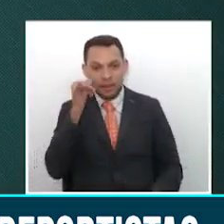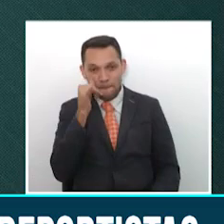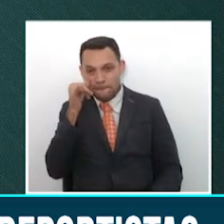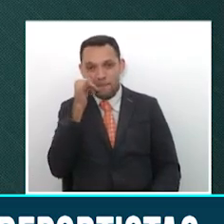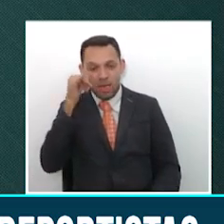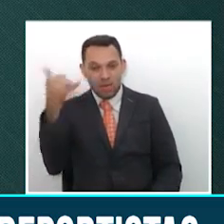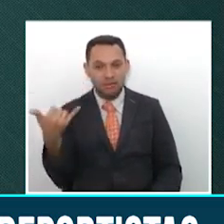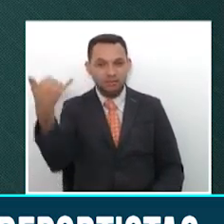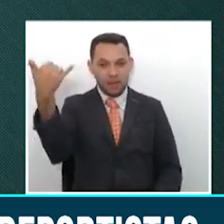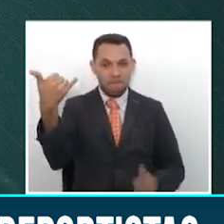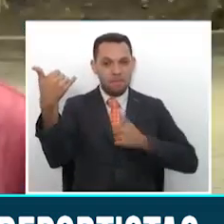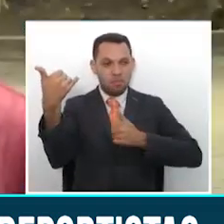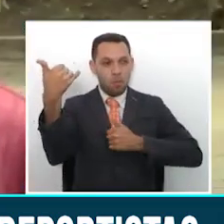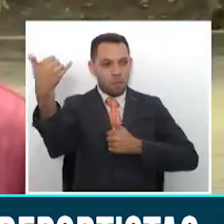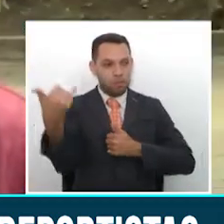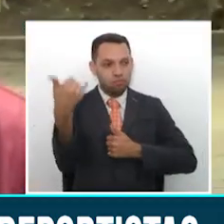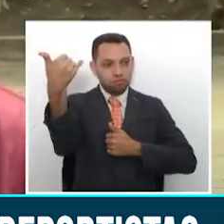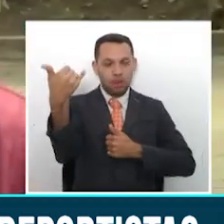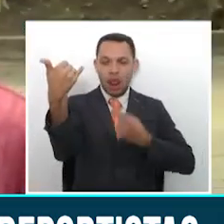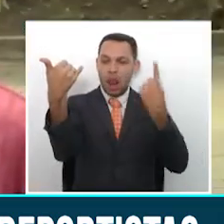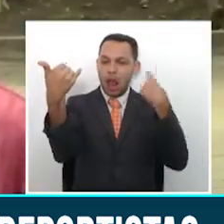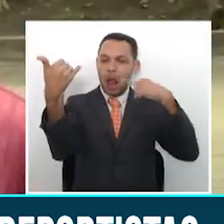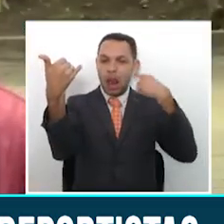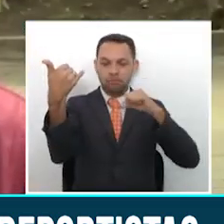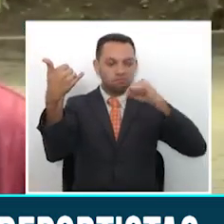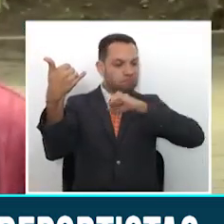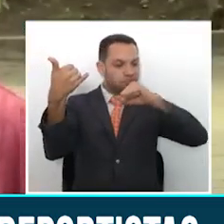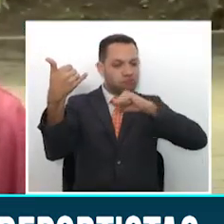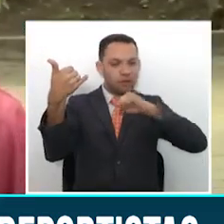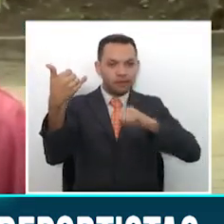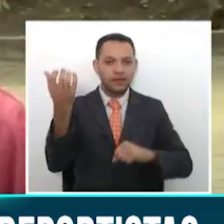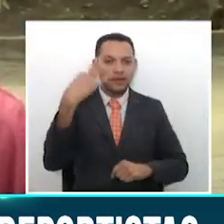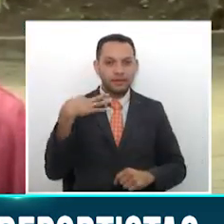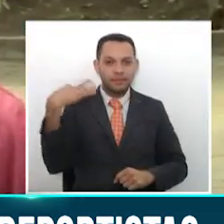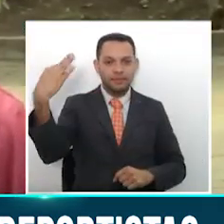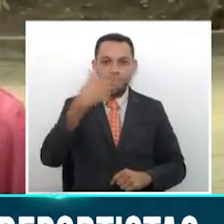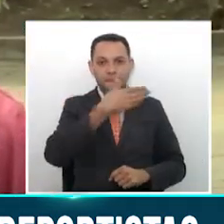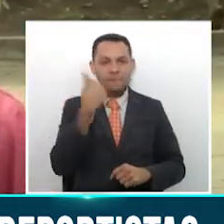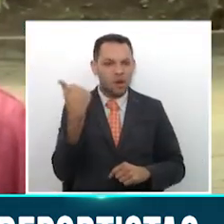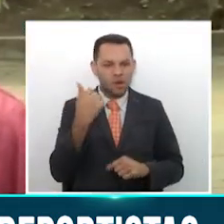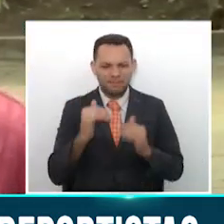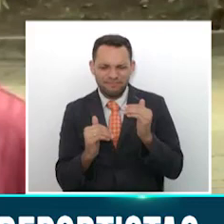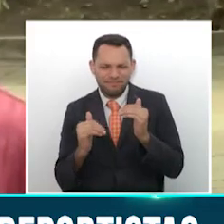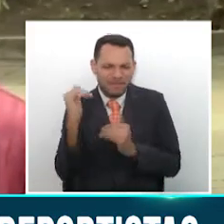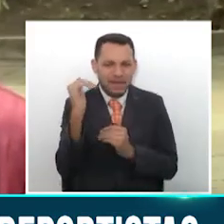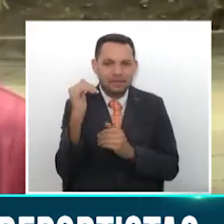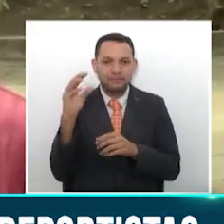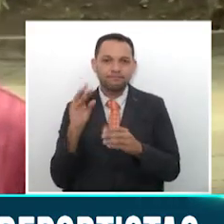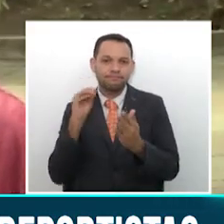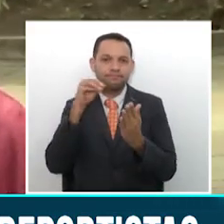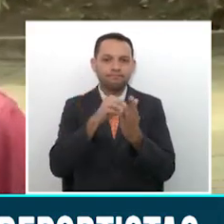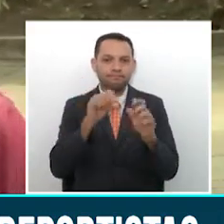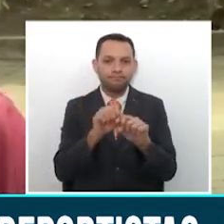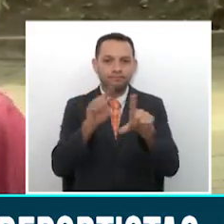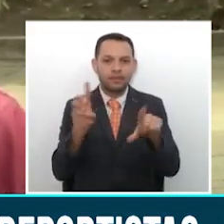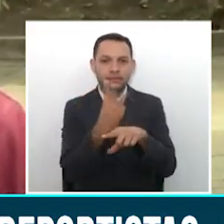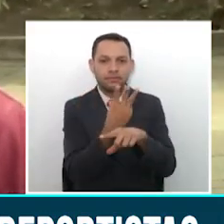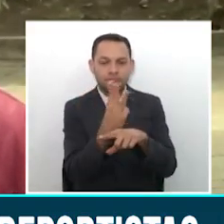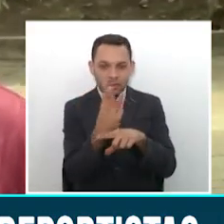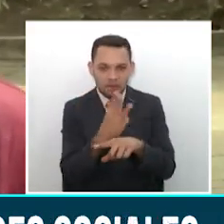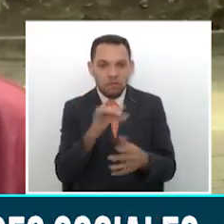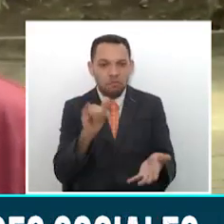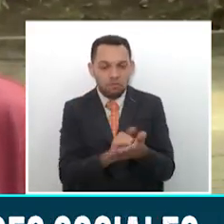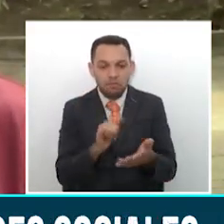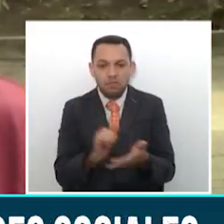y por plataformas virtuales. El mejor de esto se va a subir a la página de la Liga y van a empezar a buscar que ellos tengan me